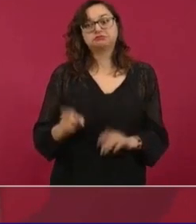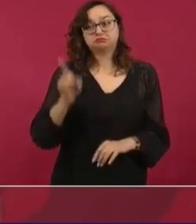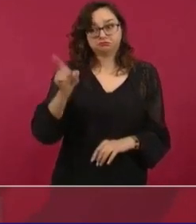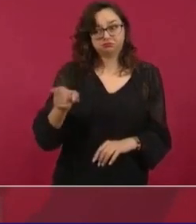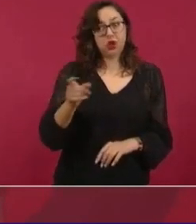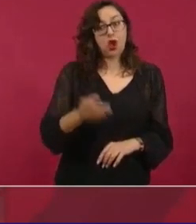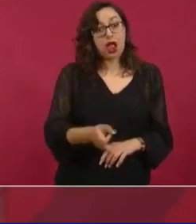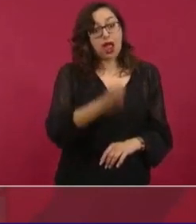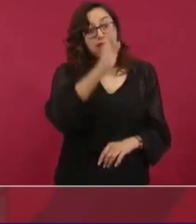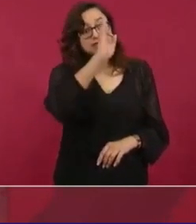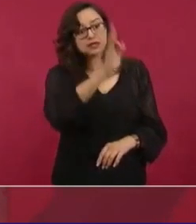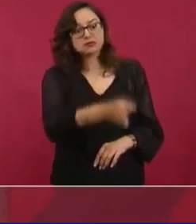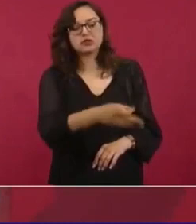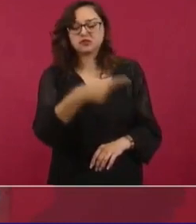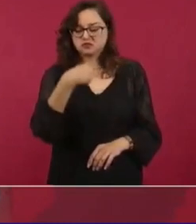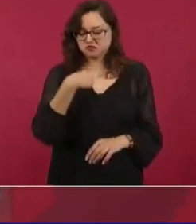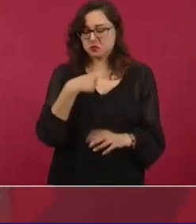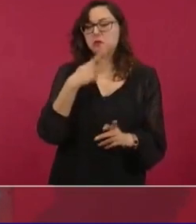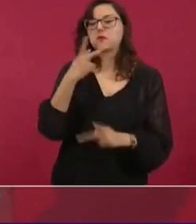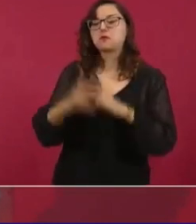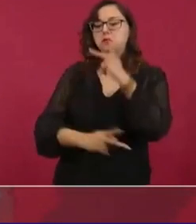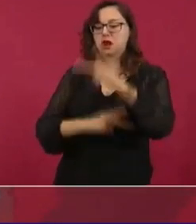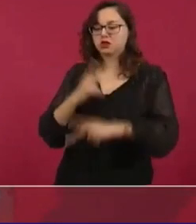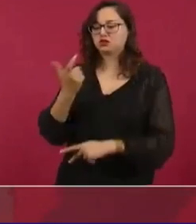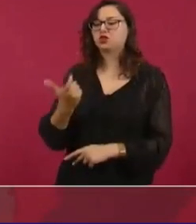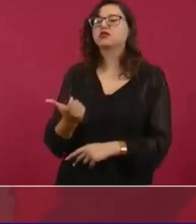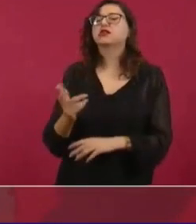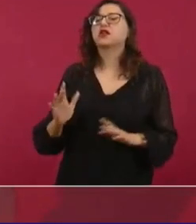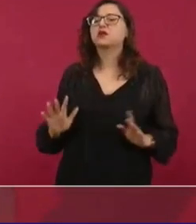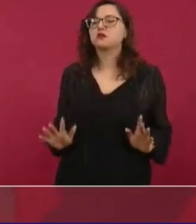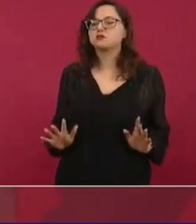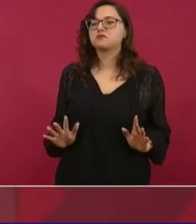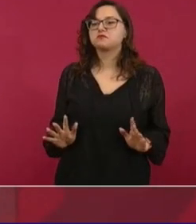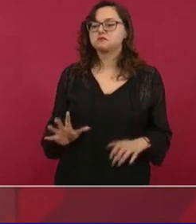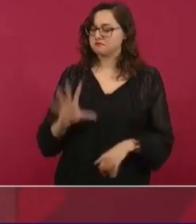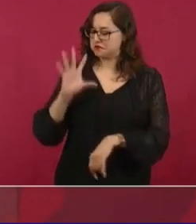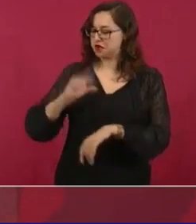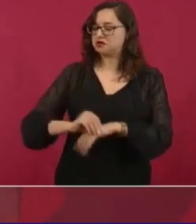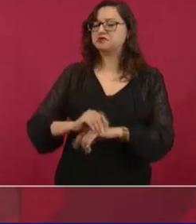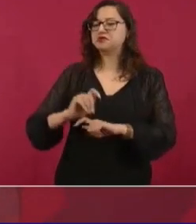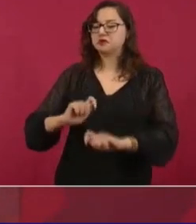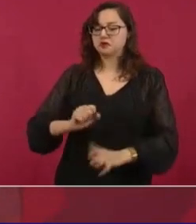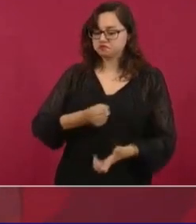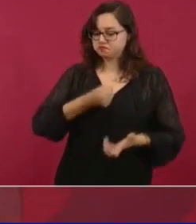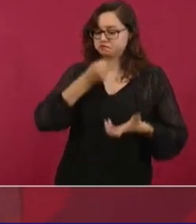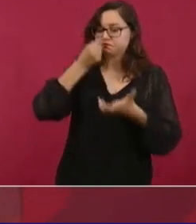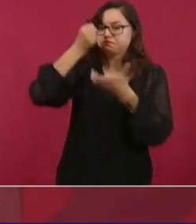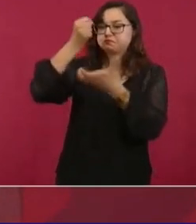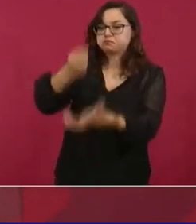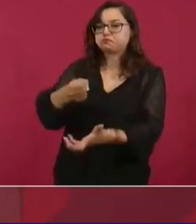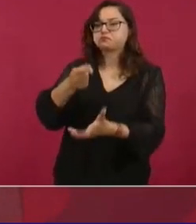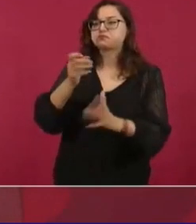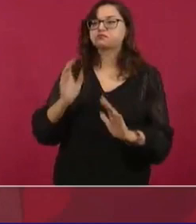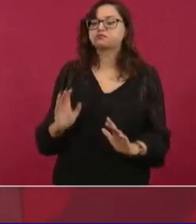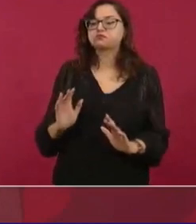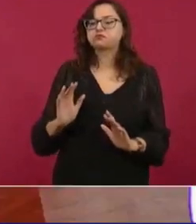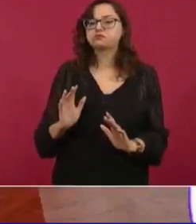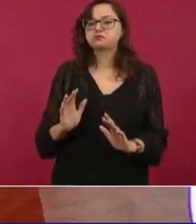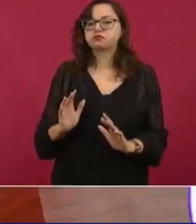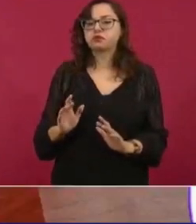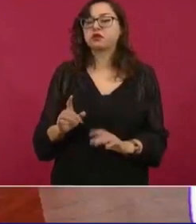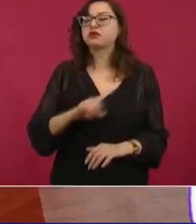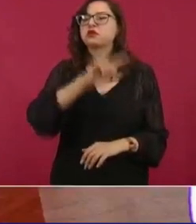te autorizamos para que se te